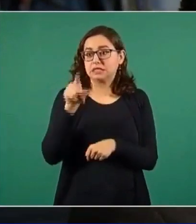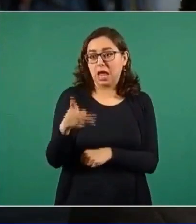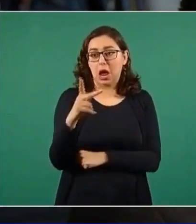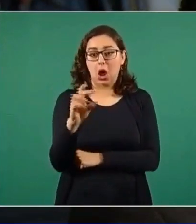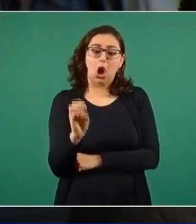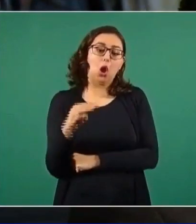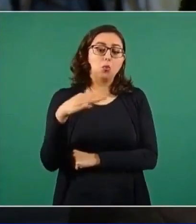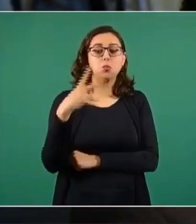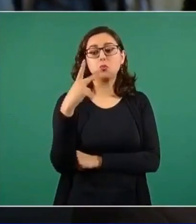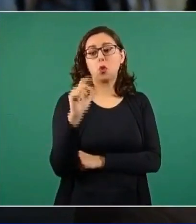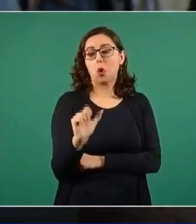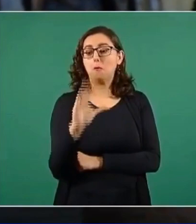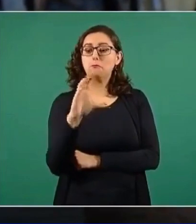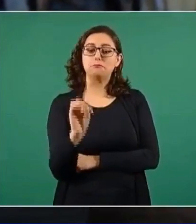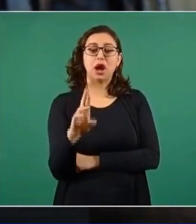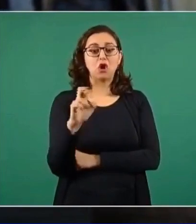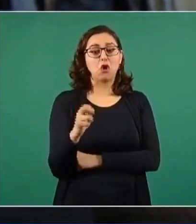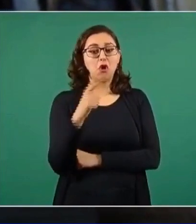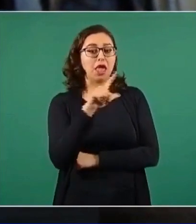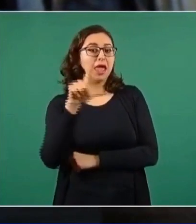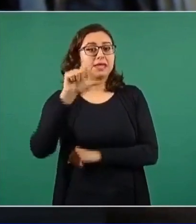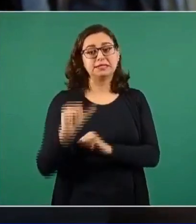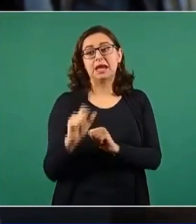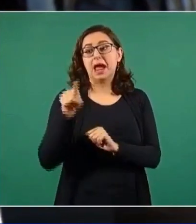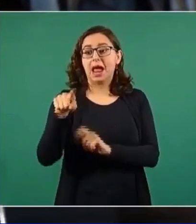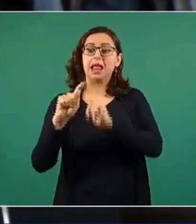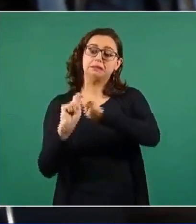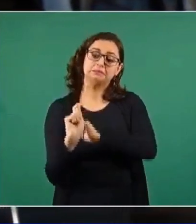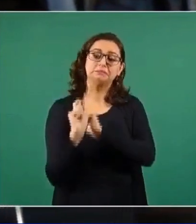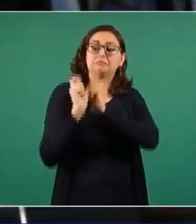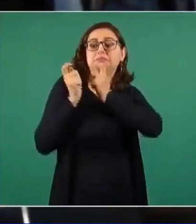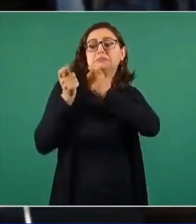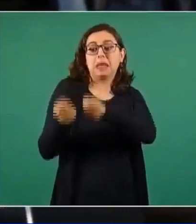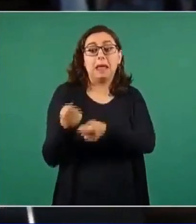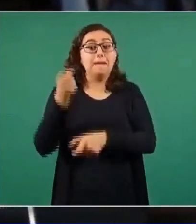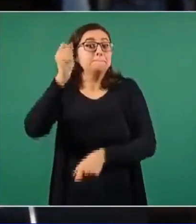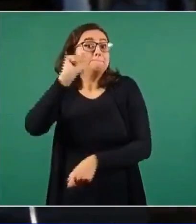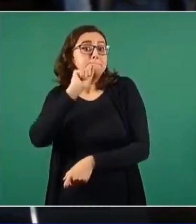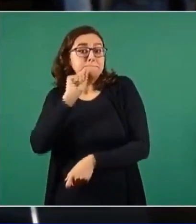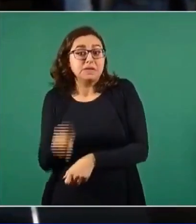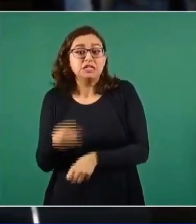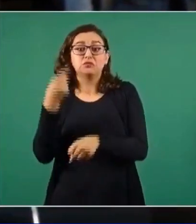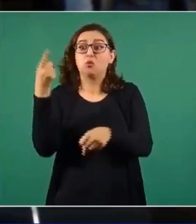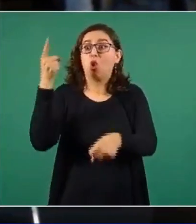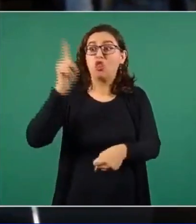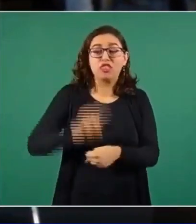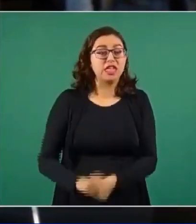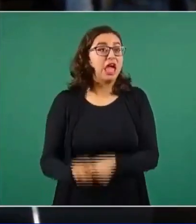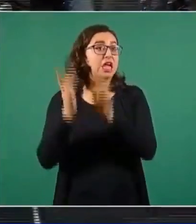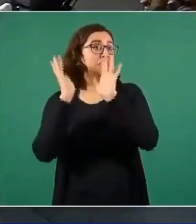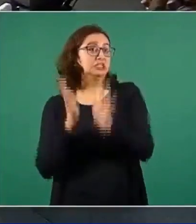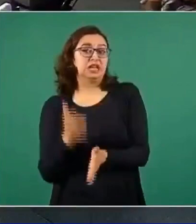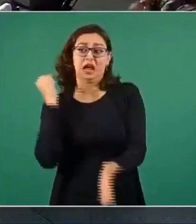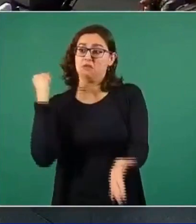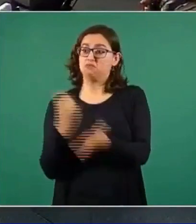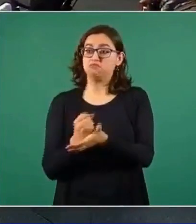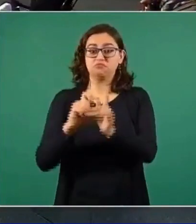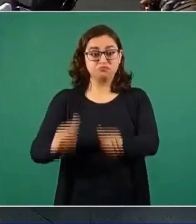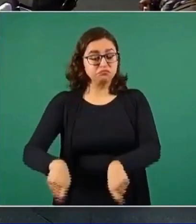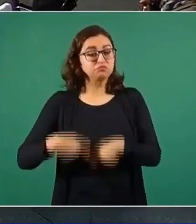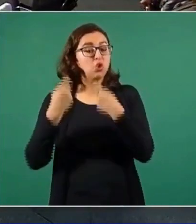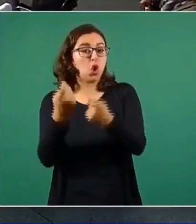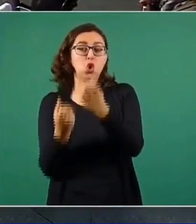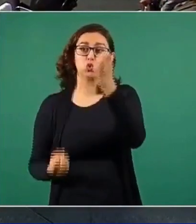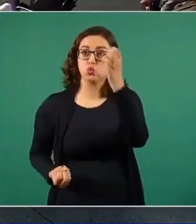aspirante, su categoría de aspirante notario, ese mismo día, en el mismo boletín, la gobernadora publica, crea una